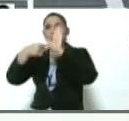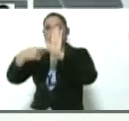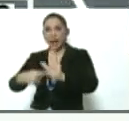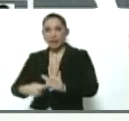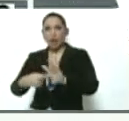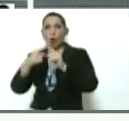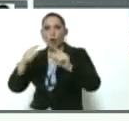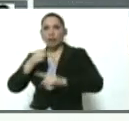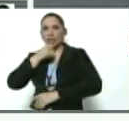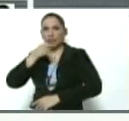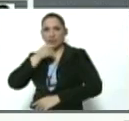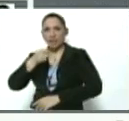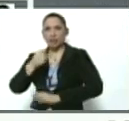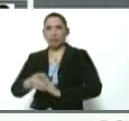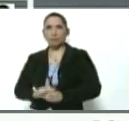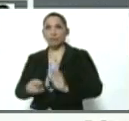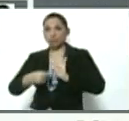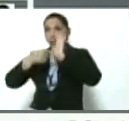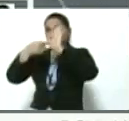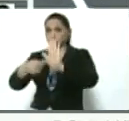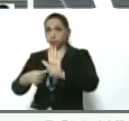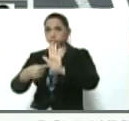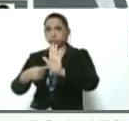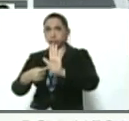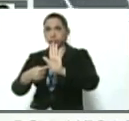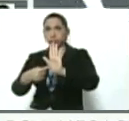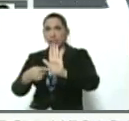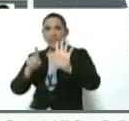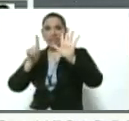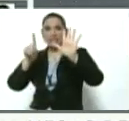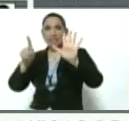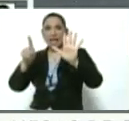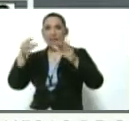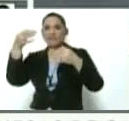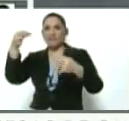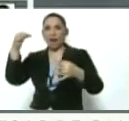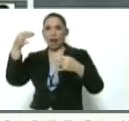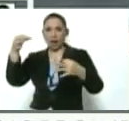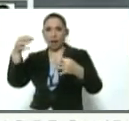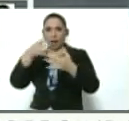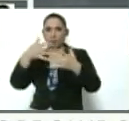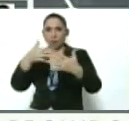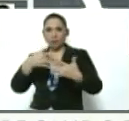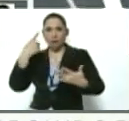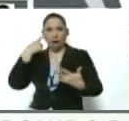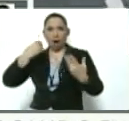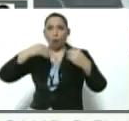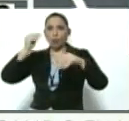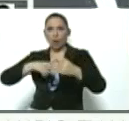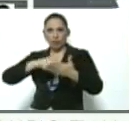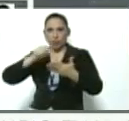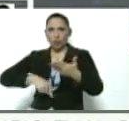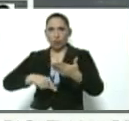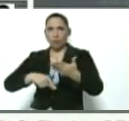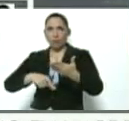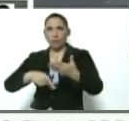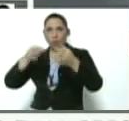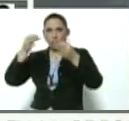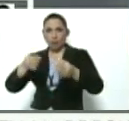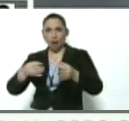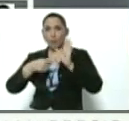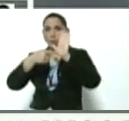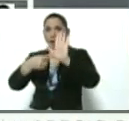Poleo, muestra las seis páginas del contrato formal, muestra la firma de Juan Guaidó y muestra